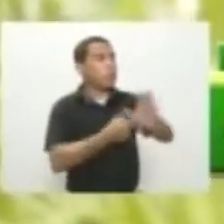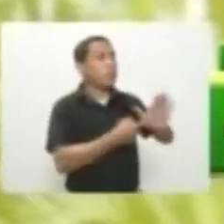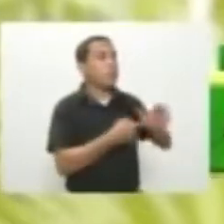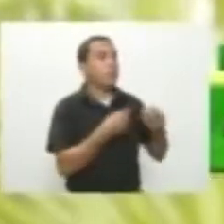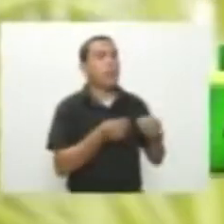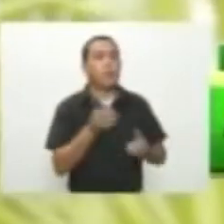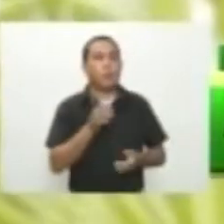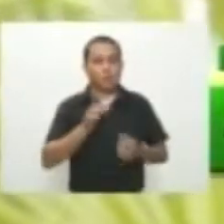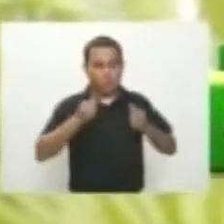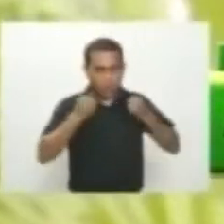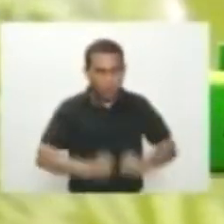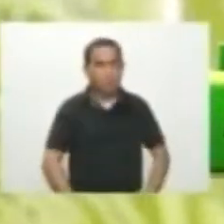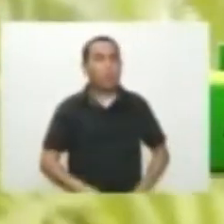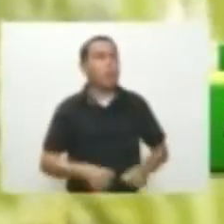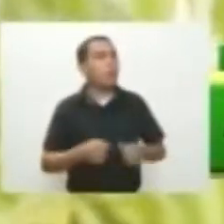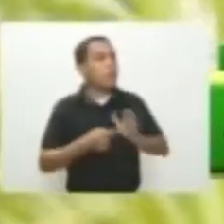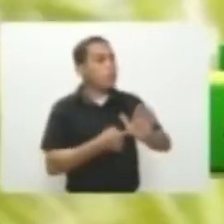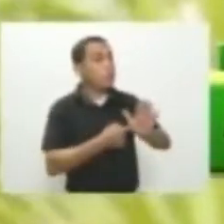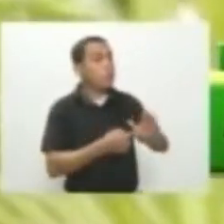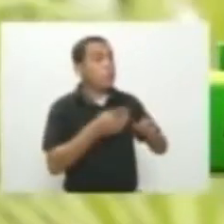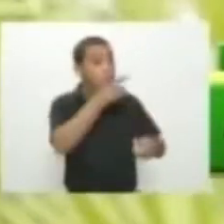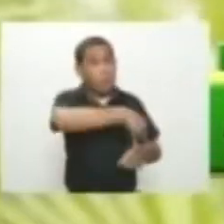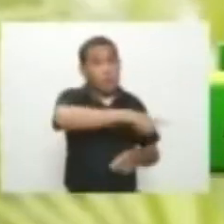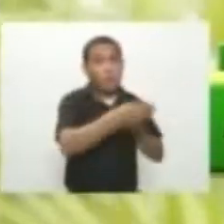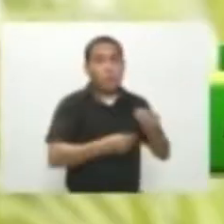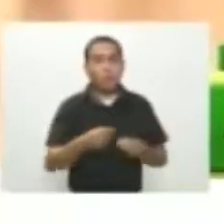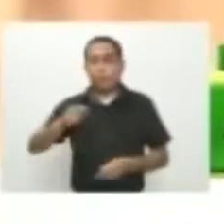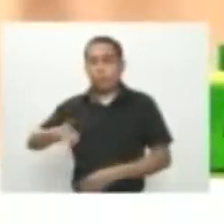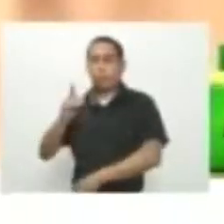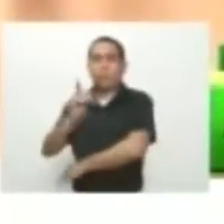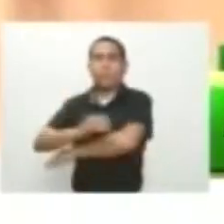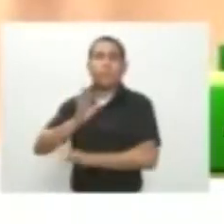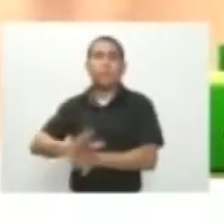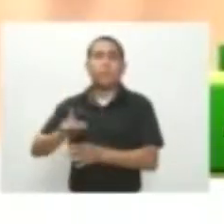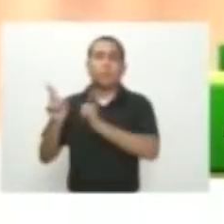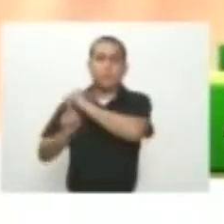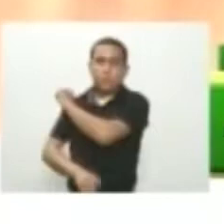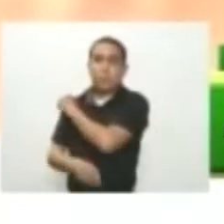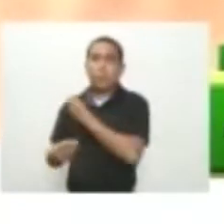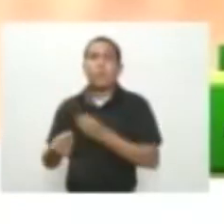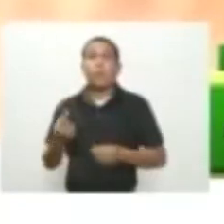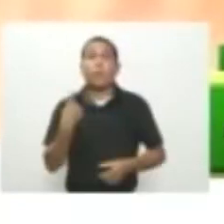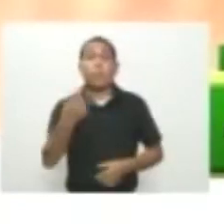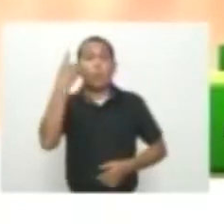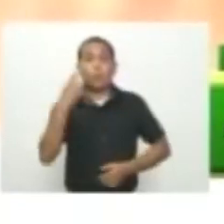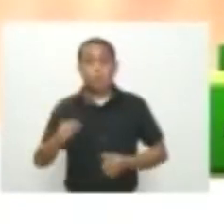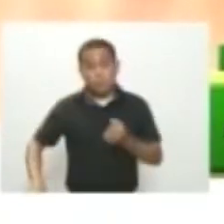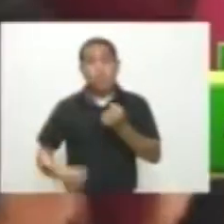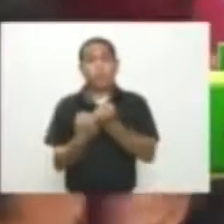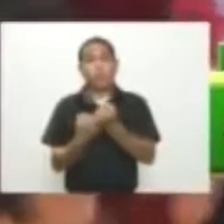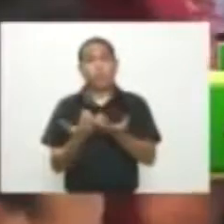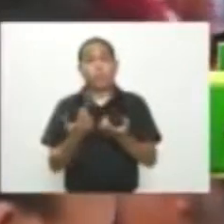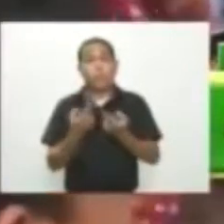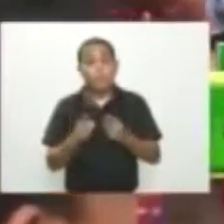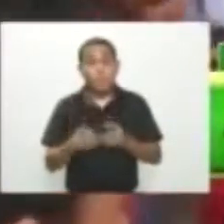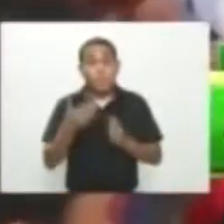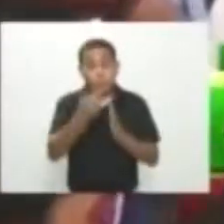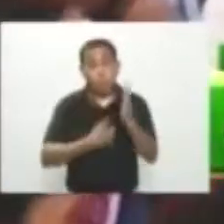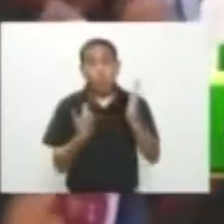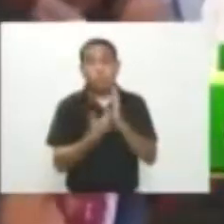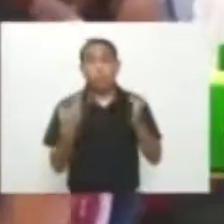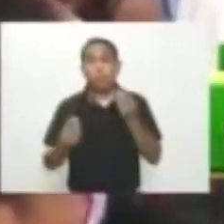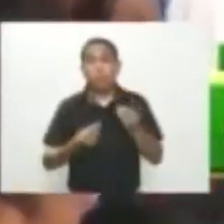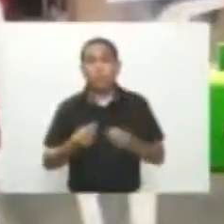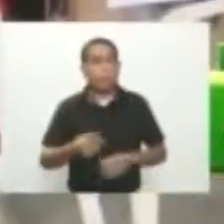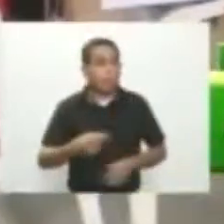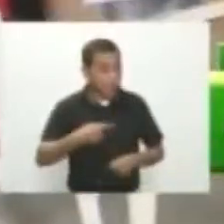el ente de control le abrió un proceso disciplinario por su posible participación en política Según una denuncia, el mandatario asistió a la entrega